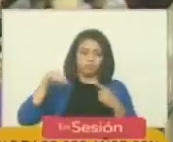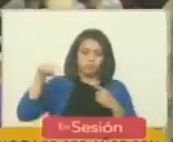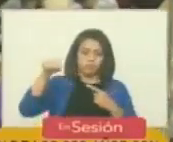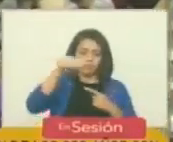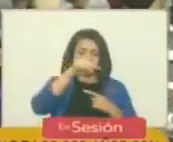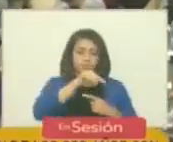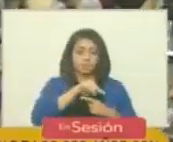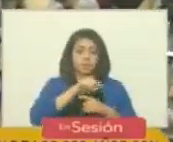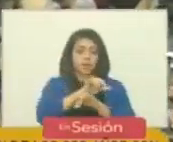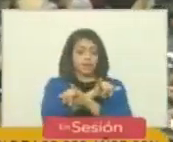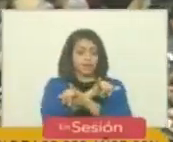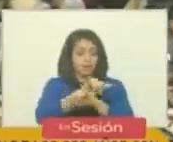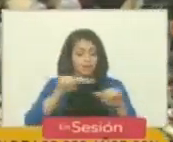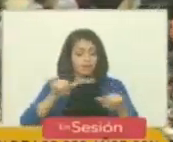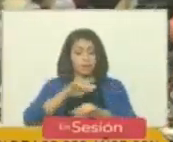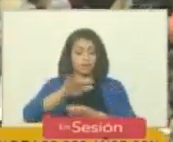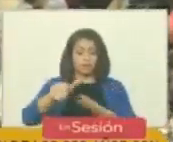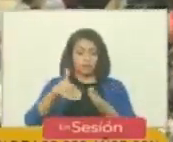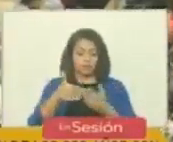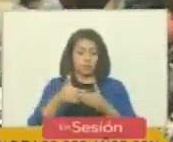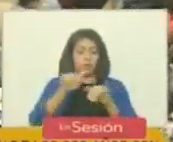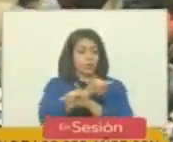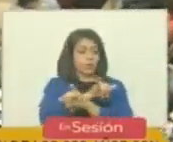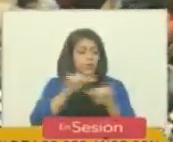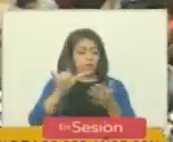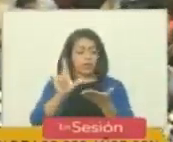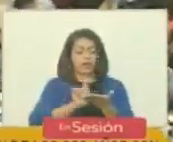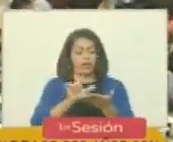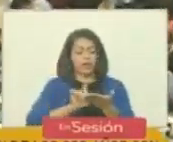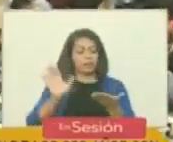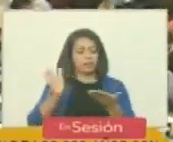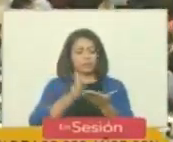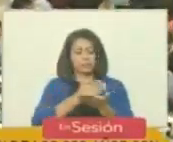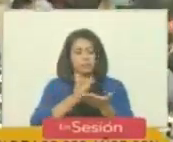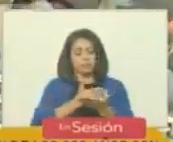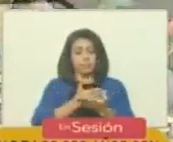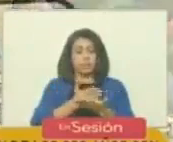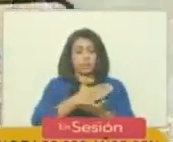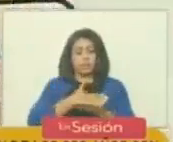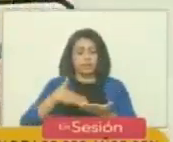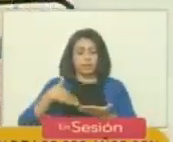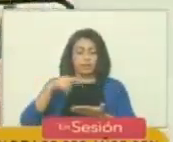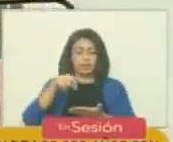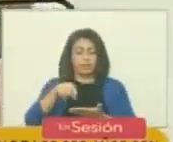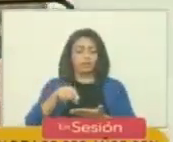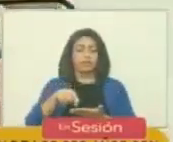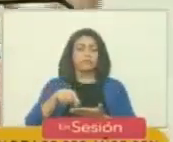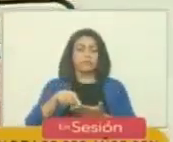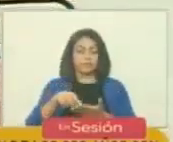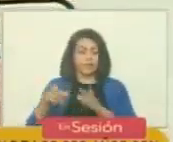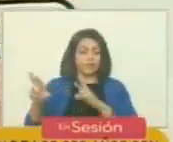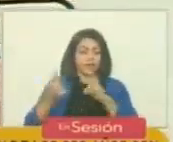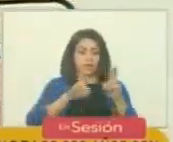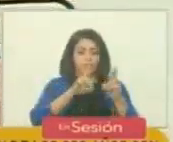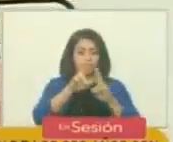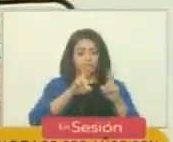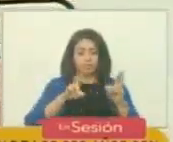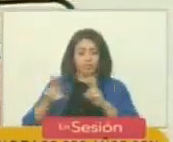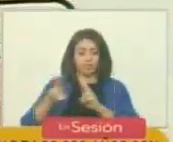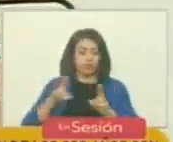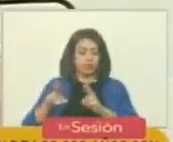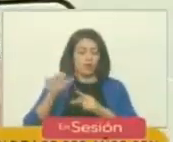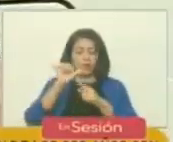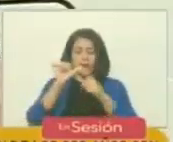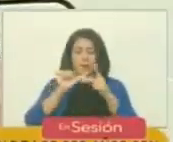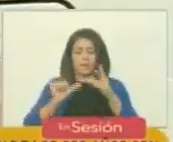y al final, cuando termina el libro que busca interrelacionar los